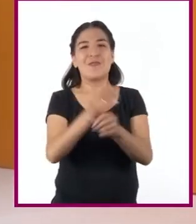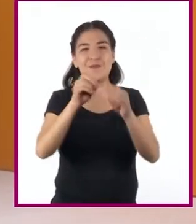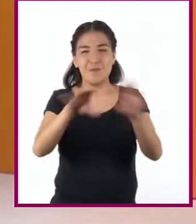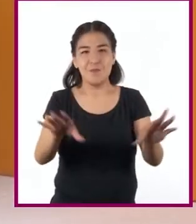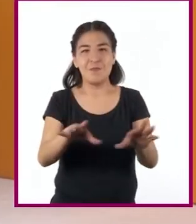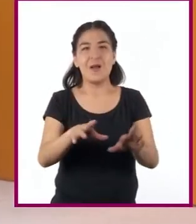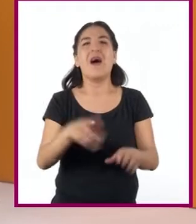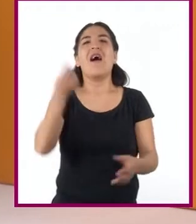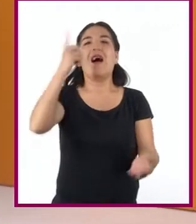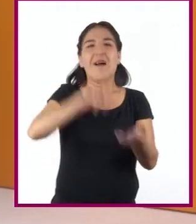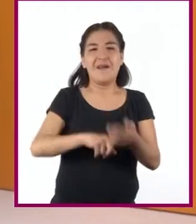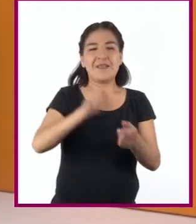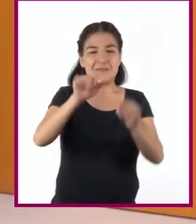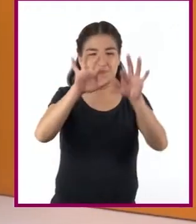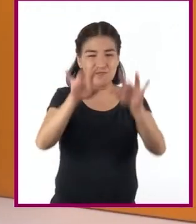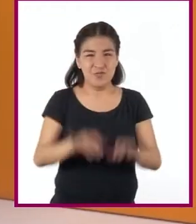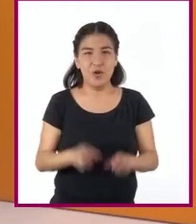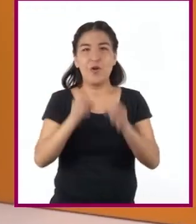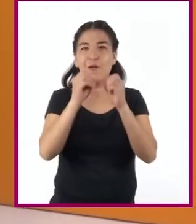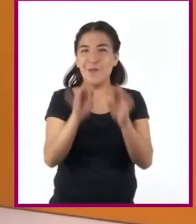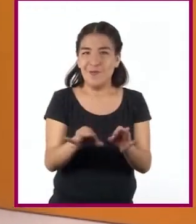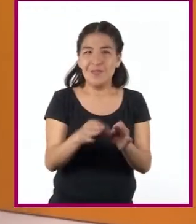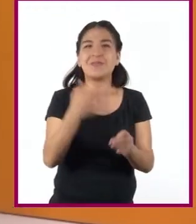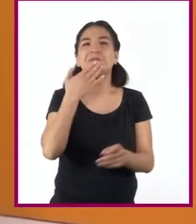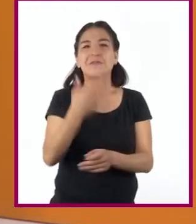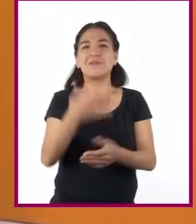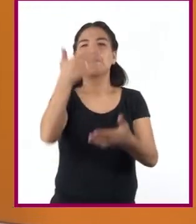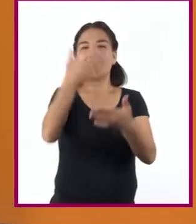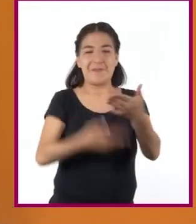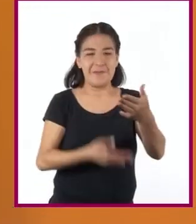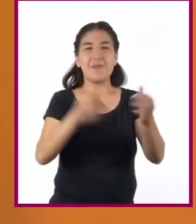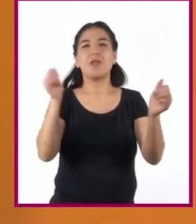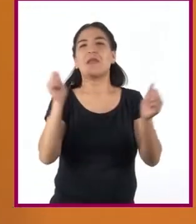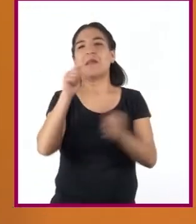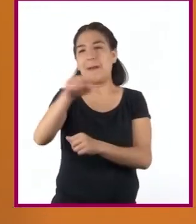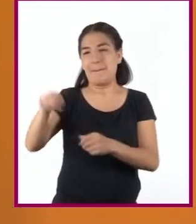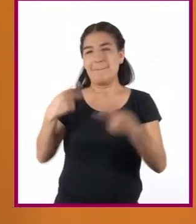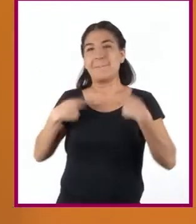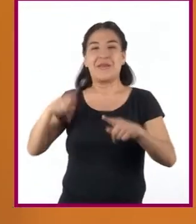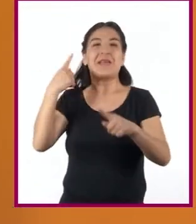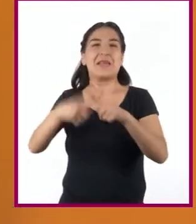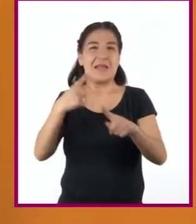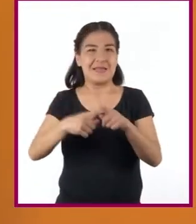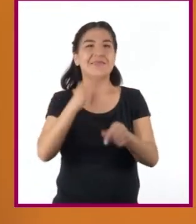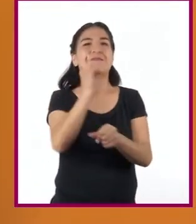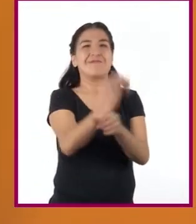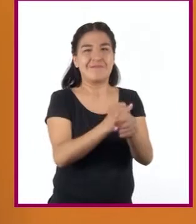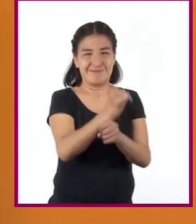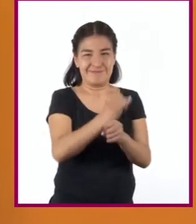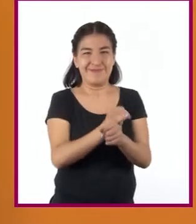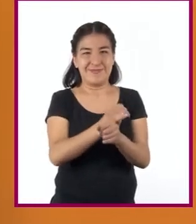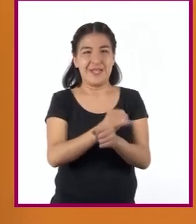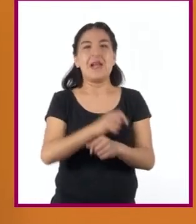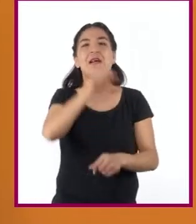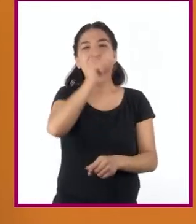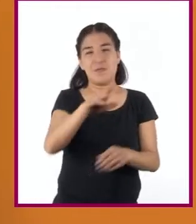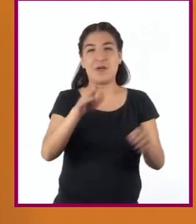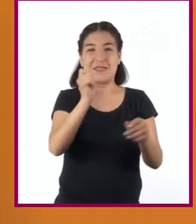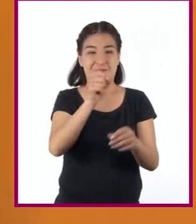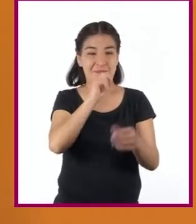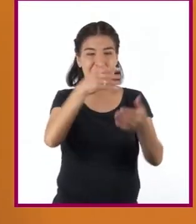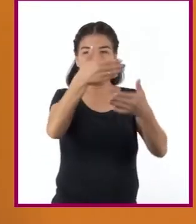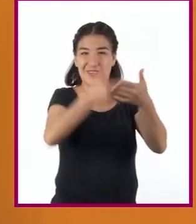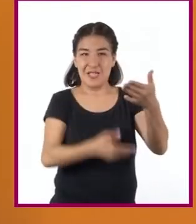constancia de que el experimento fue llevado a cabo por el investigador o investigadores. Además, como estos